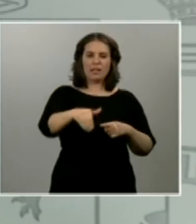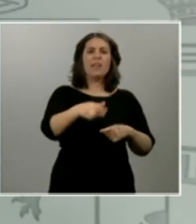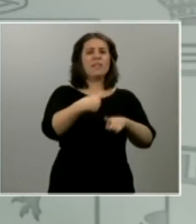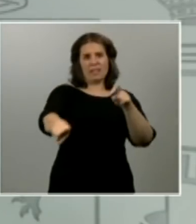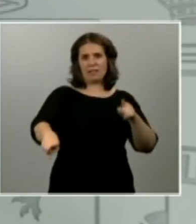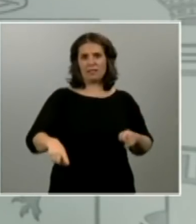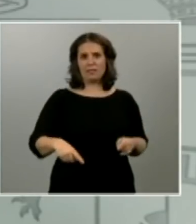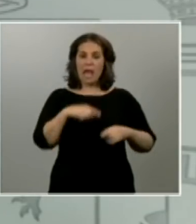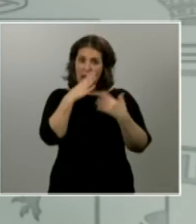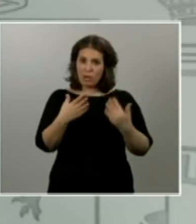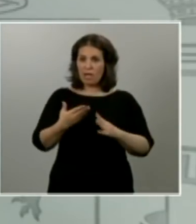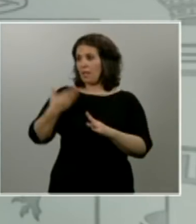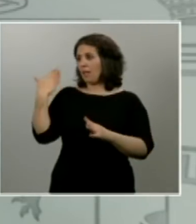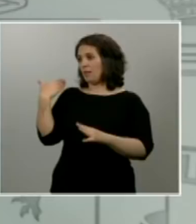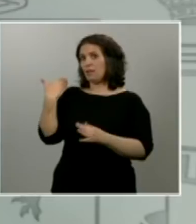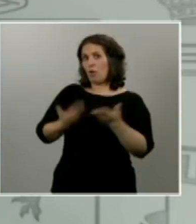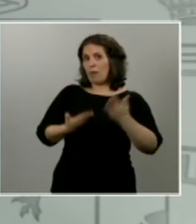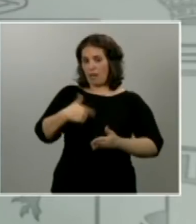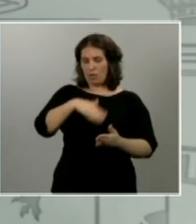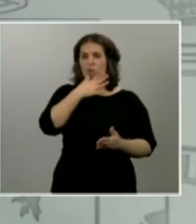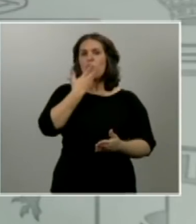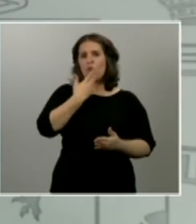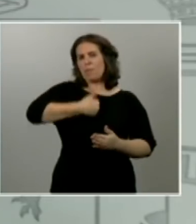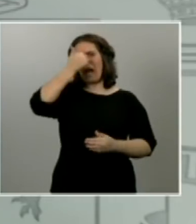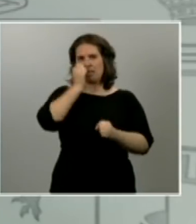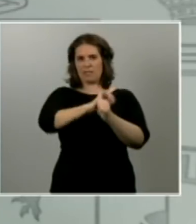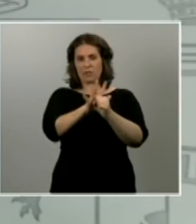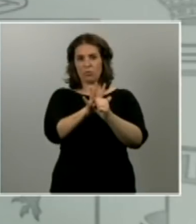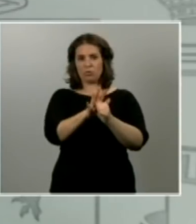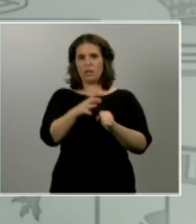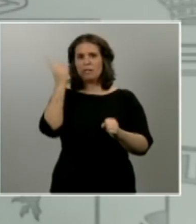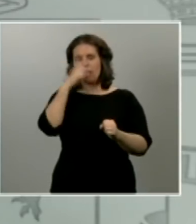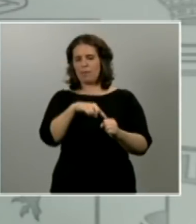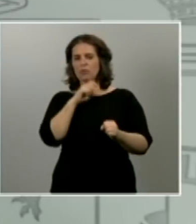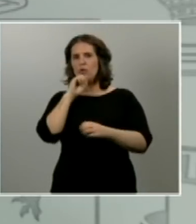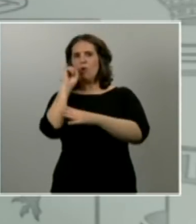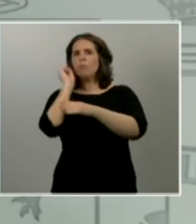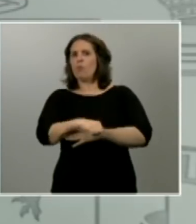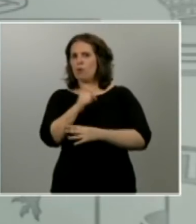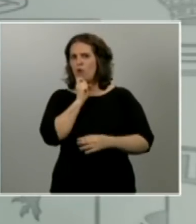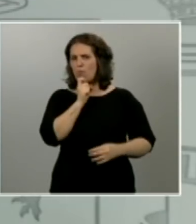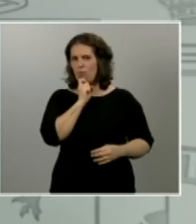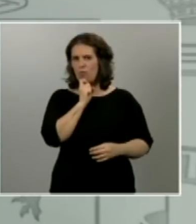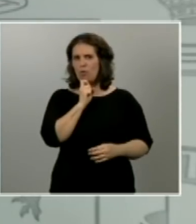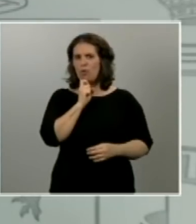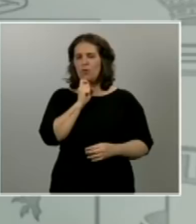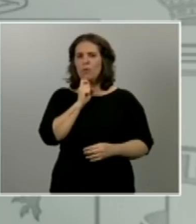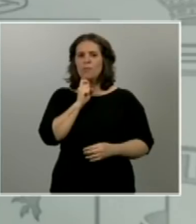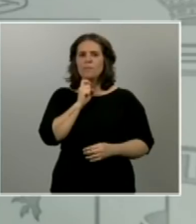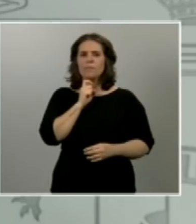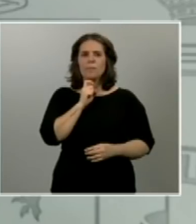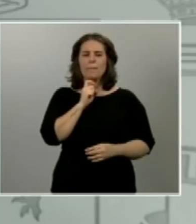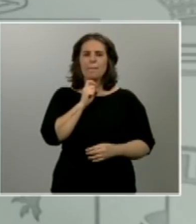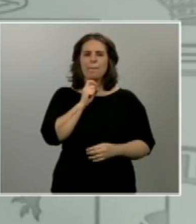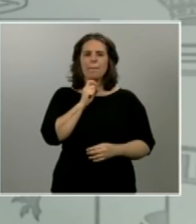son las políticas que vencen al virus y sobre todo somos muy conscientes no solamente que esas respuestas no nos vienen solamente del